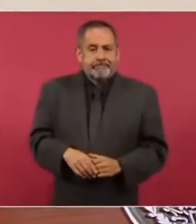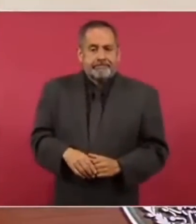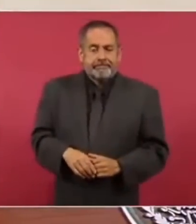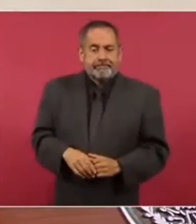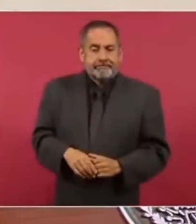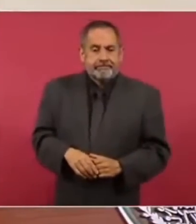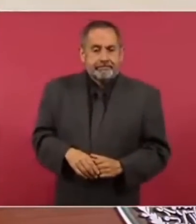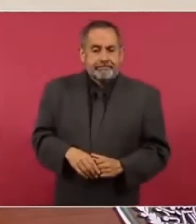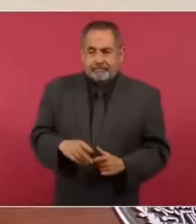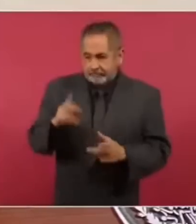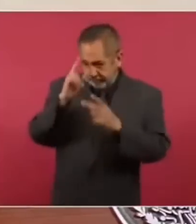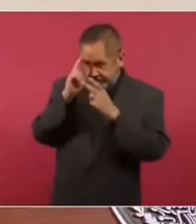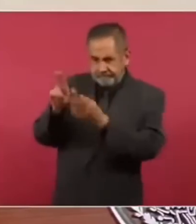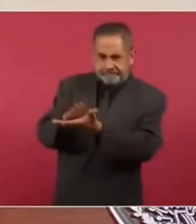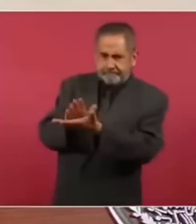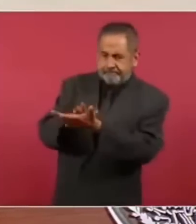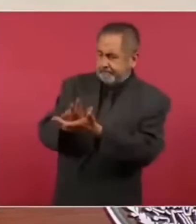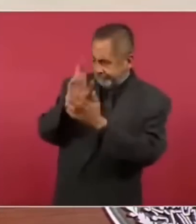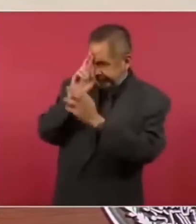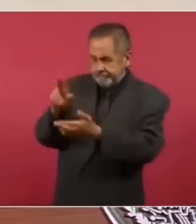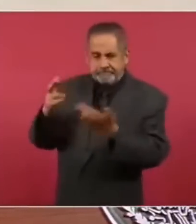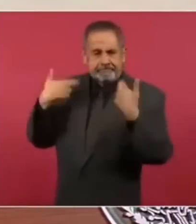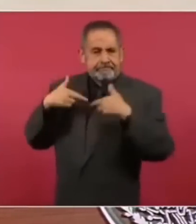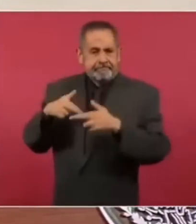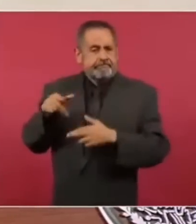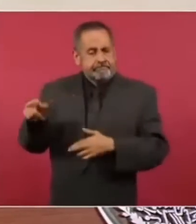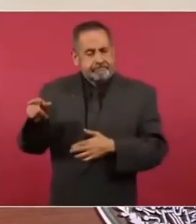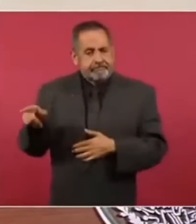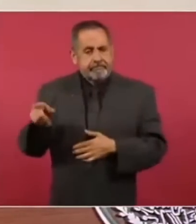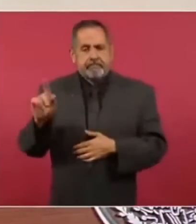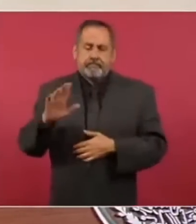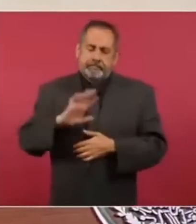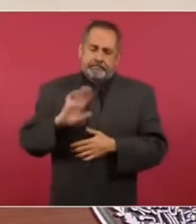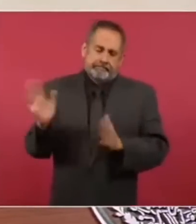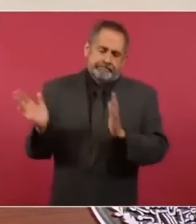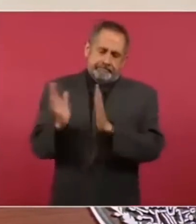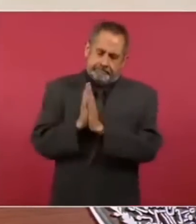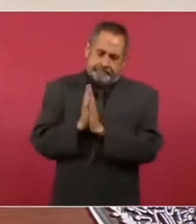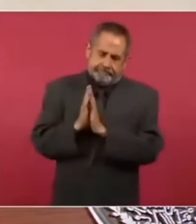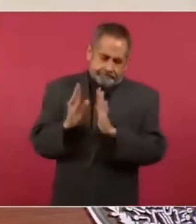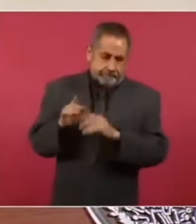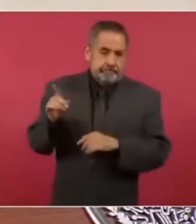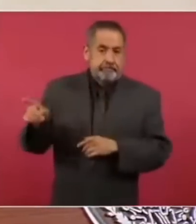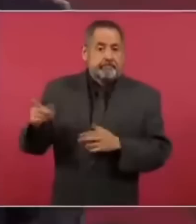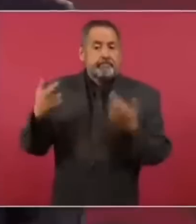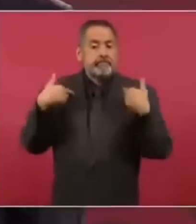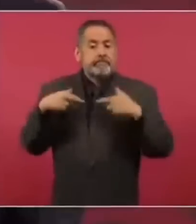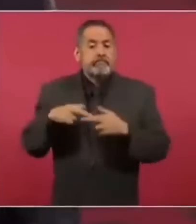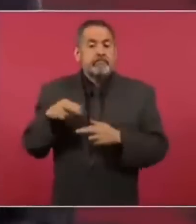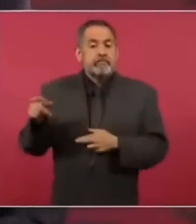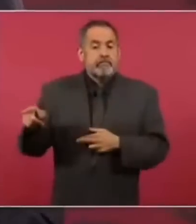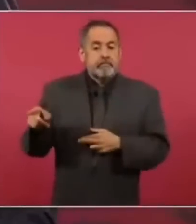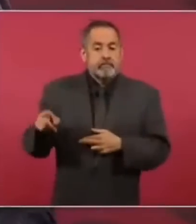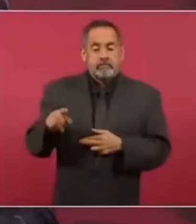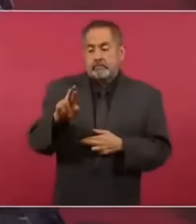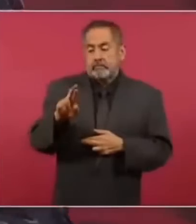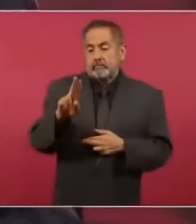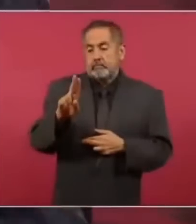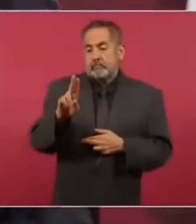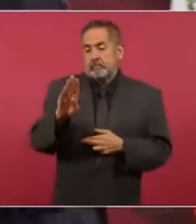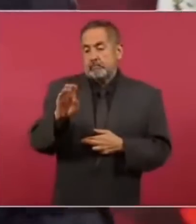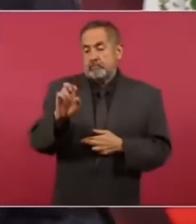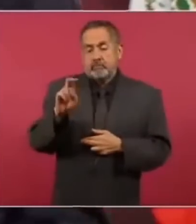homenajearlo, que ha finado, nuestro Rubén